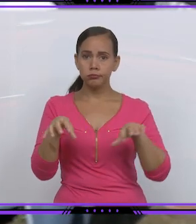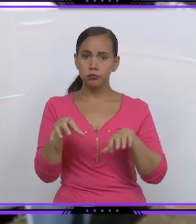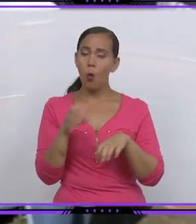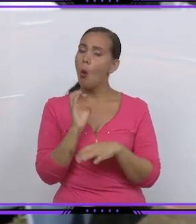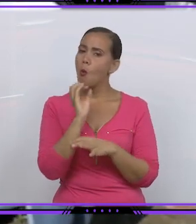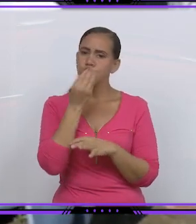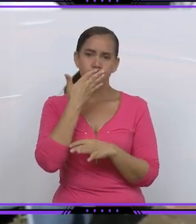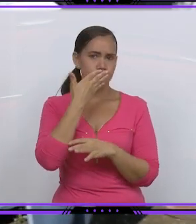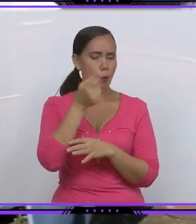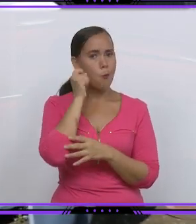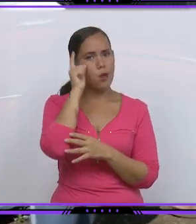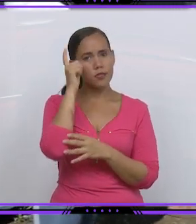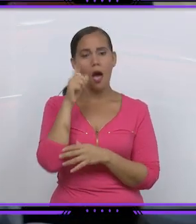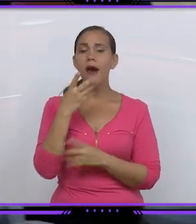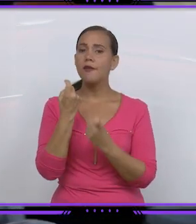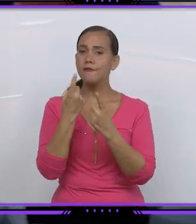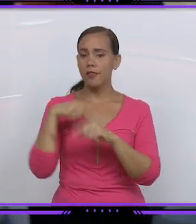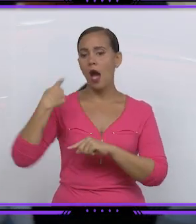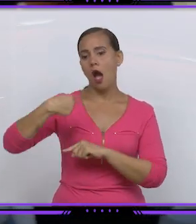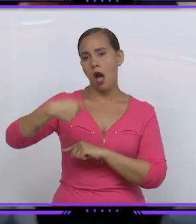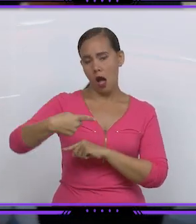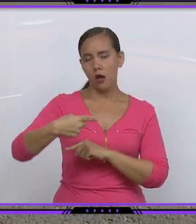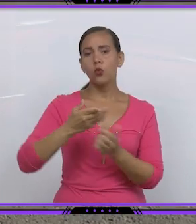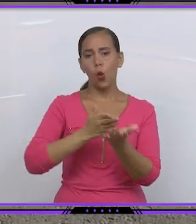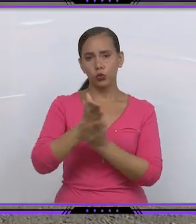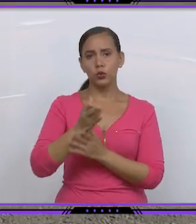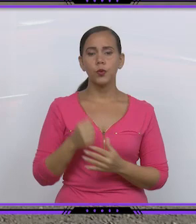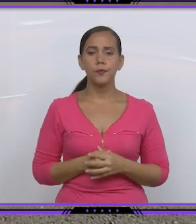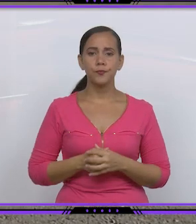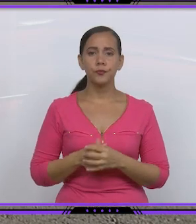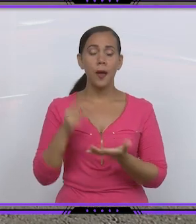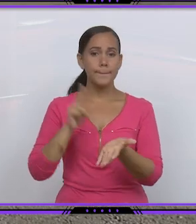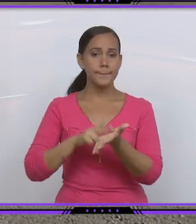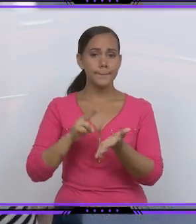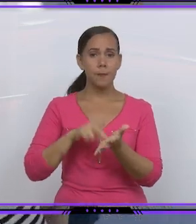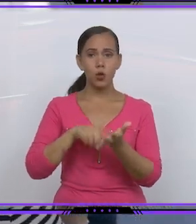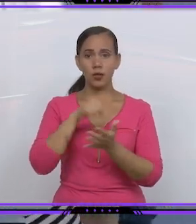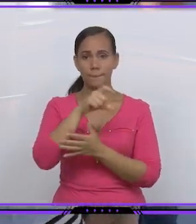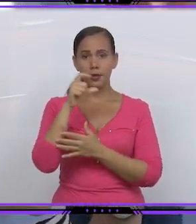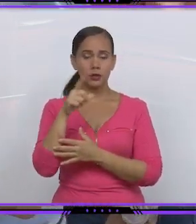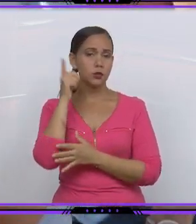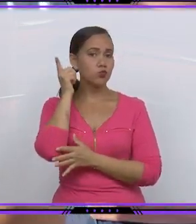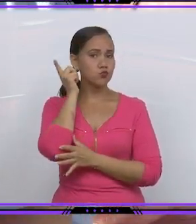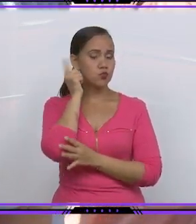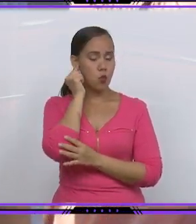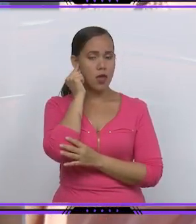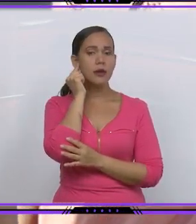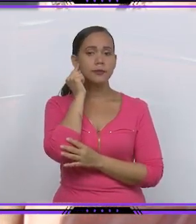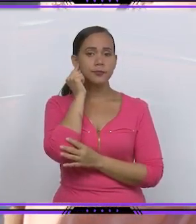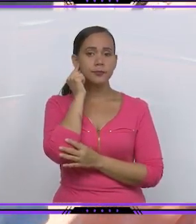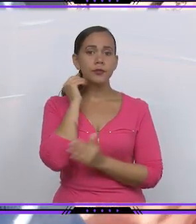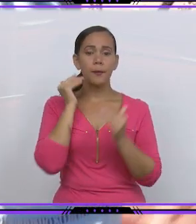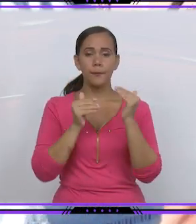productos es una tremenda oportunidad para el pueblo. Que lo hicieran con más frecuencia también. La miembro del Comité Central del Partido Comunista de Cuba y su primera secretaria en